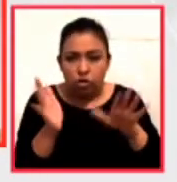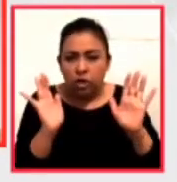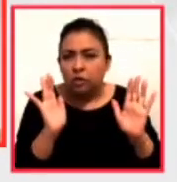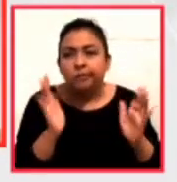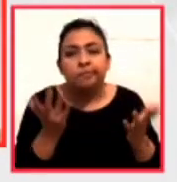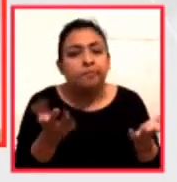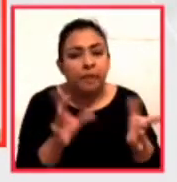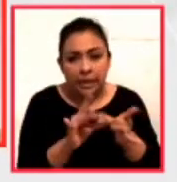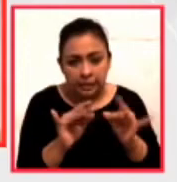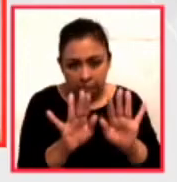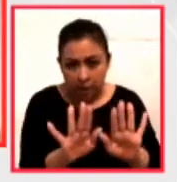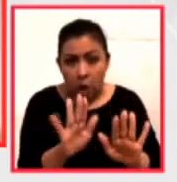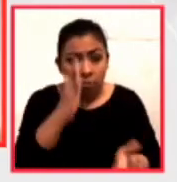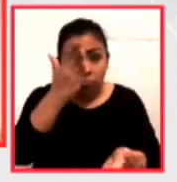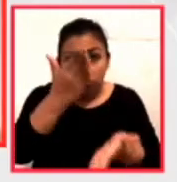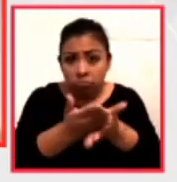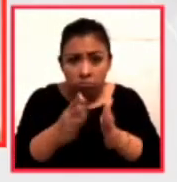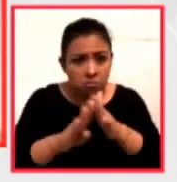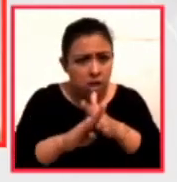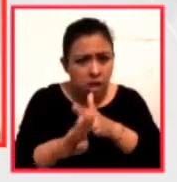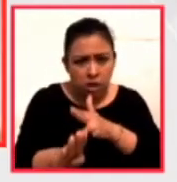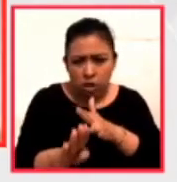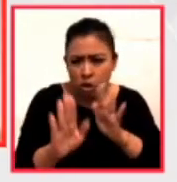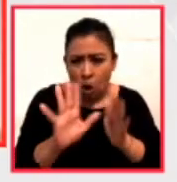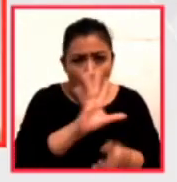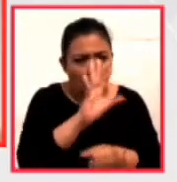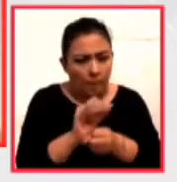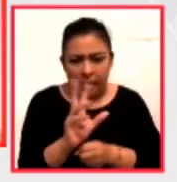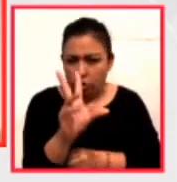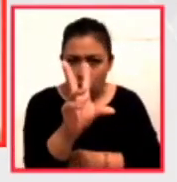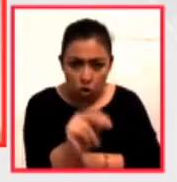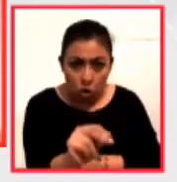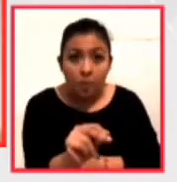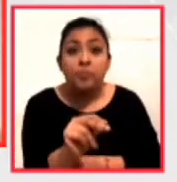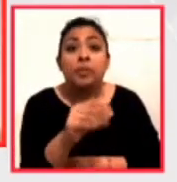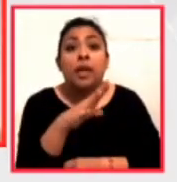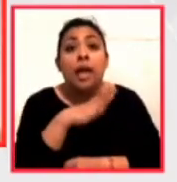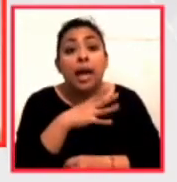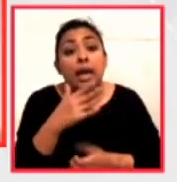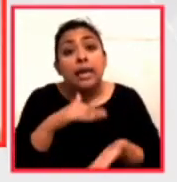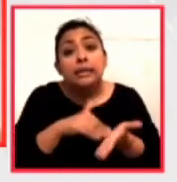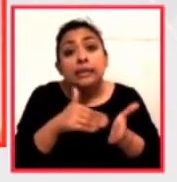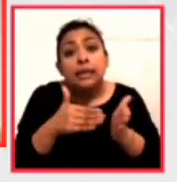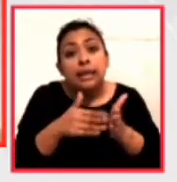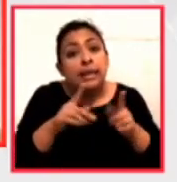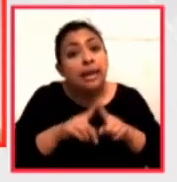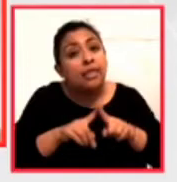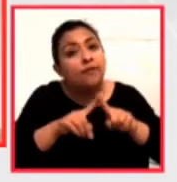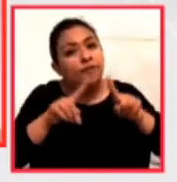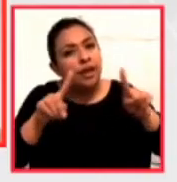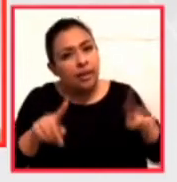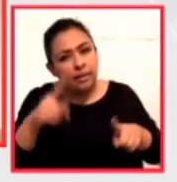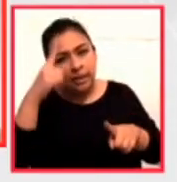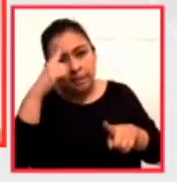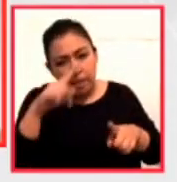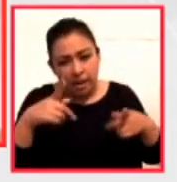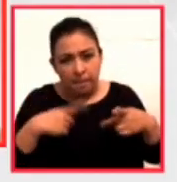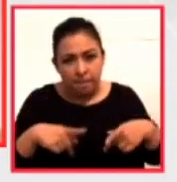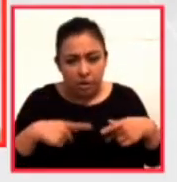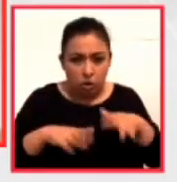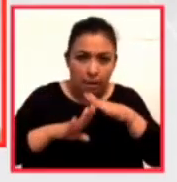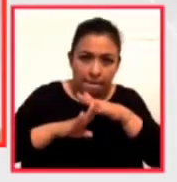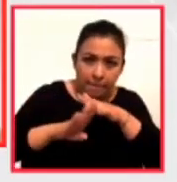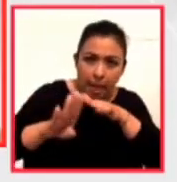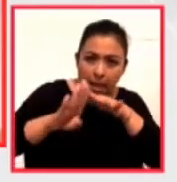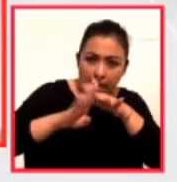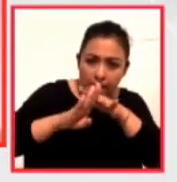a impedir la migración de manera absoluta, sino que van a tener una estrategia distinta para que los flujos migratorios sean